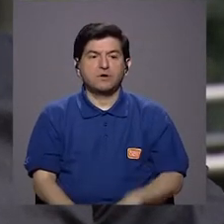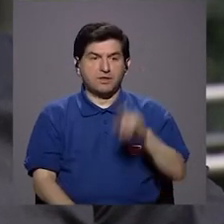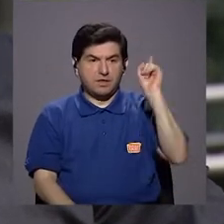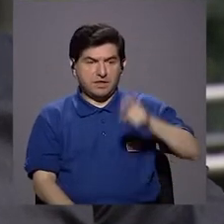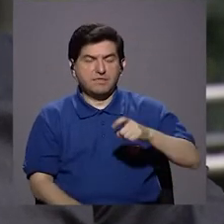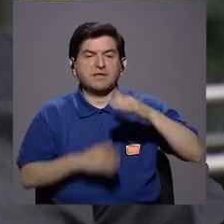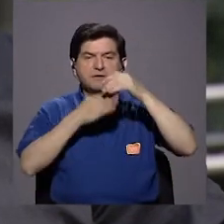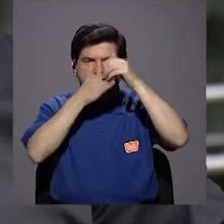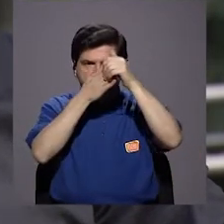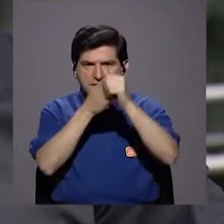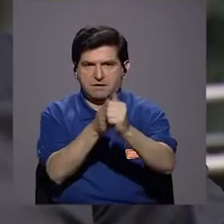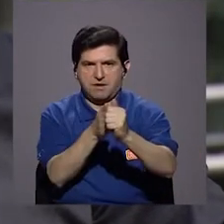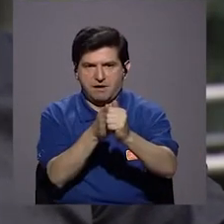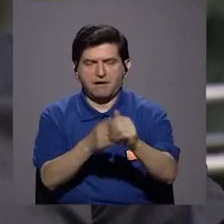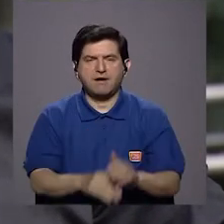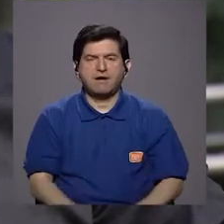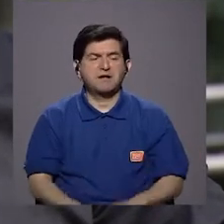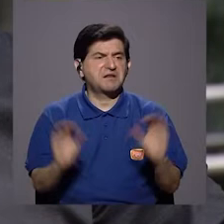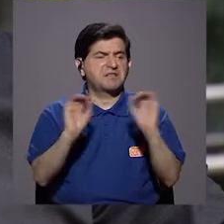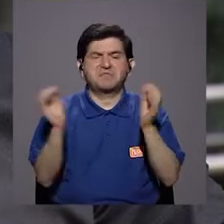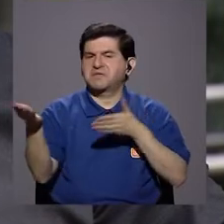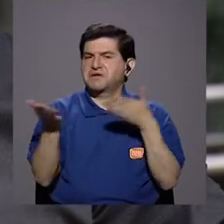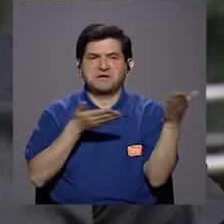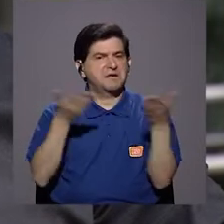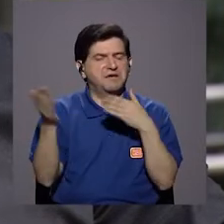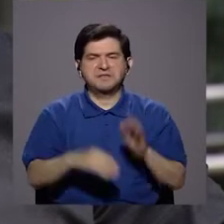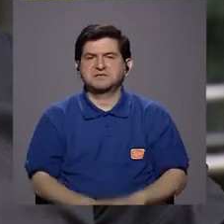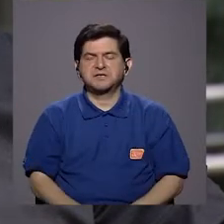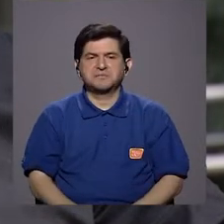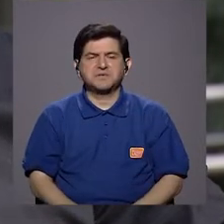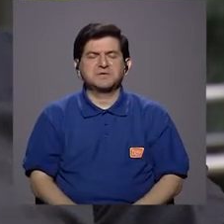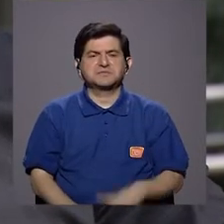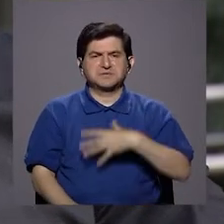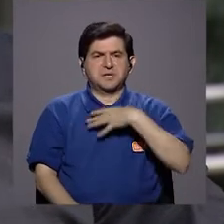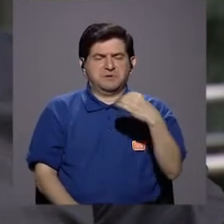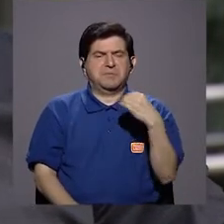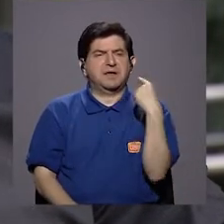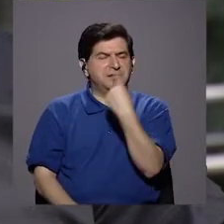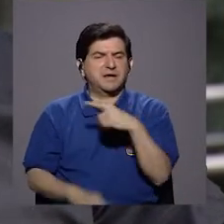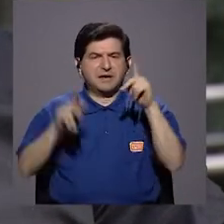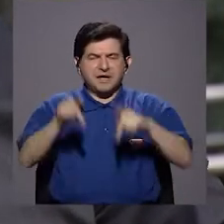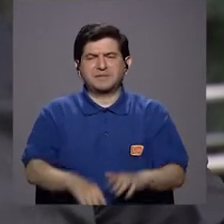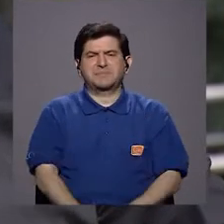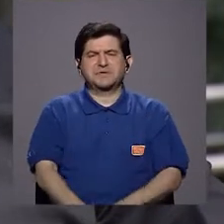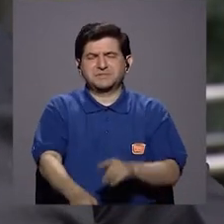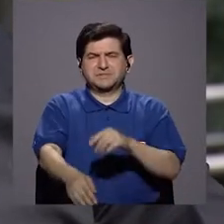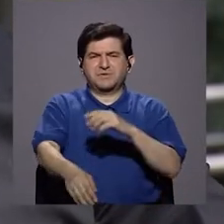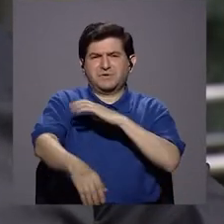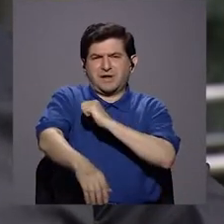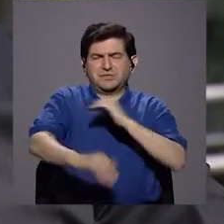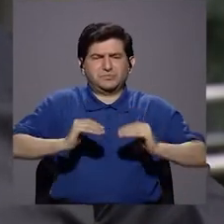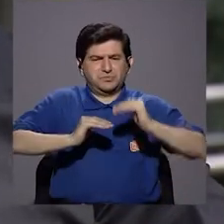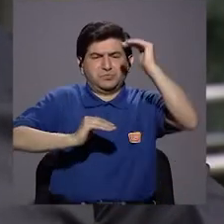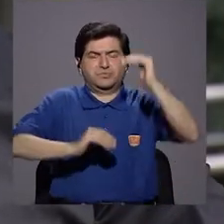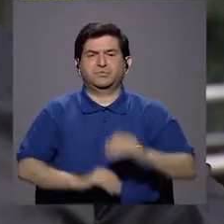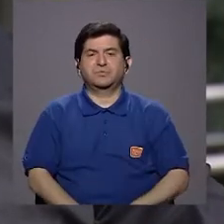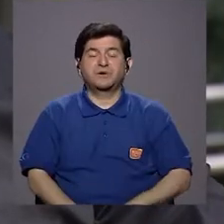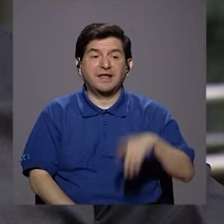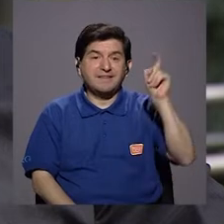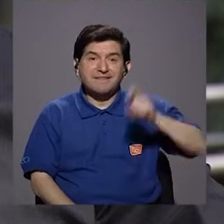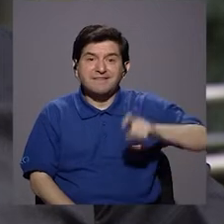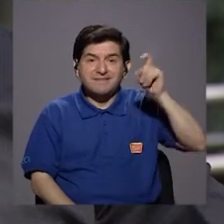como tal debiera de ser una guía. De nada sirve, por ejemplo, hacerle un blanqueamiento a un paciente hipertenso, ¿ok?